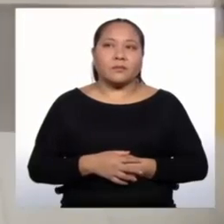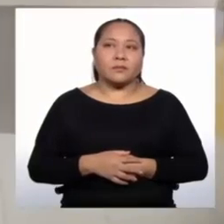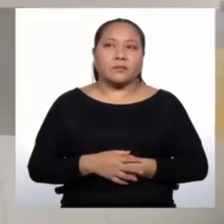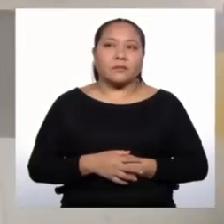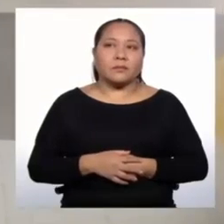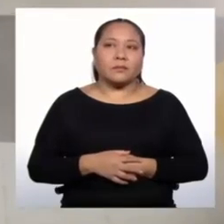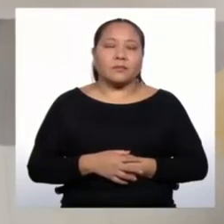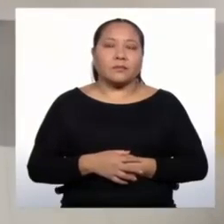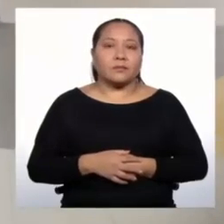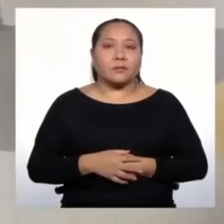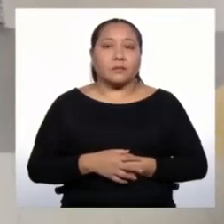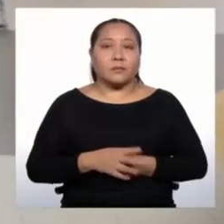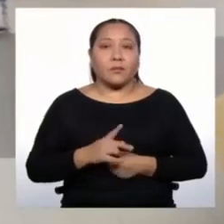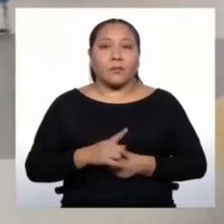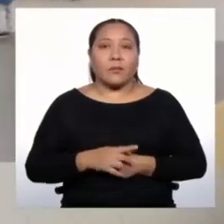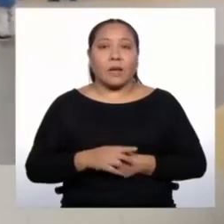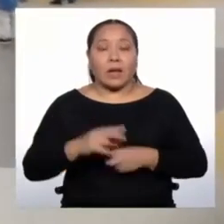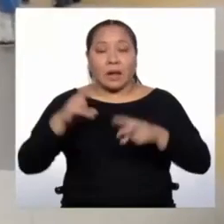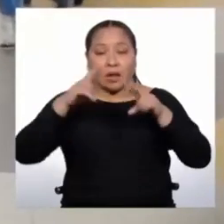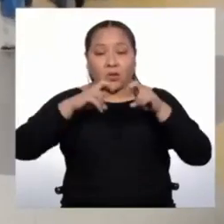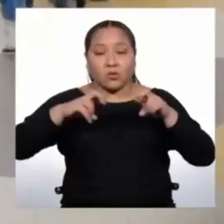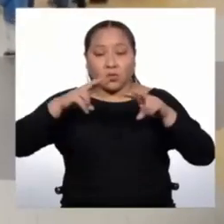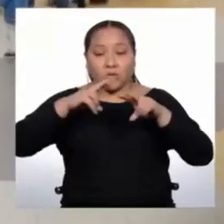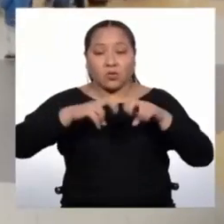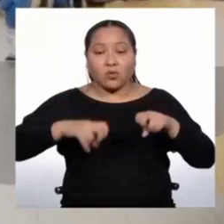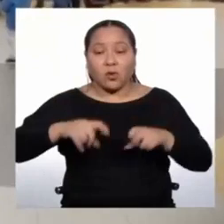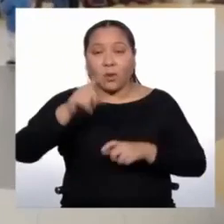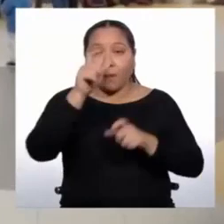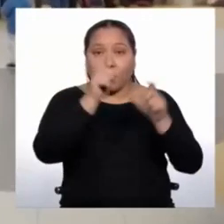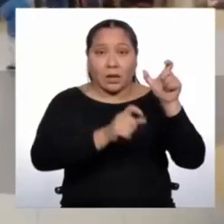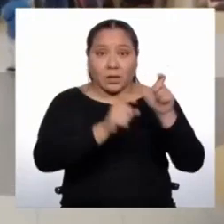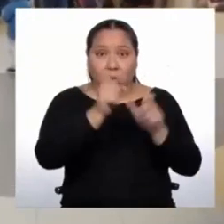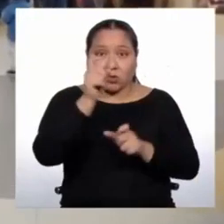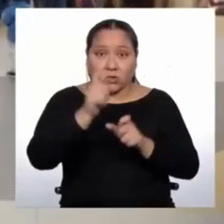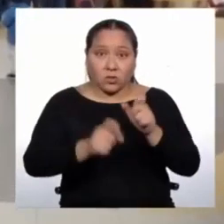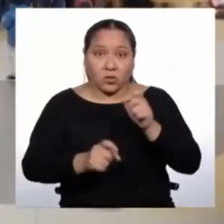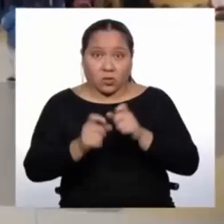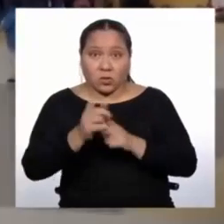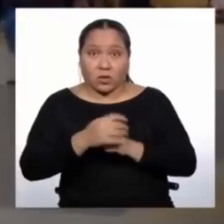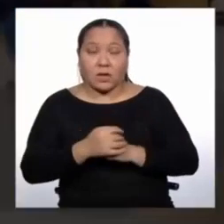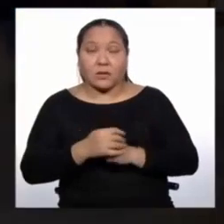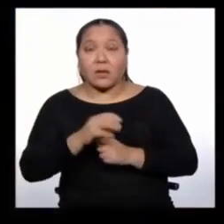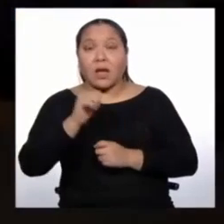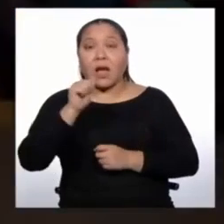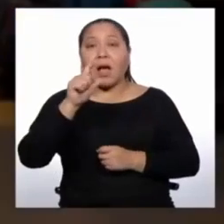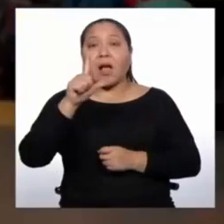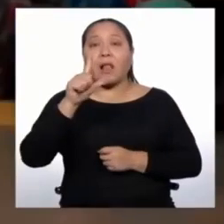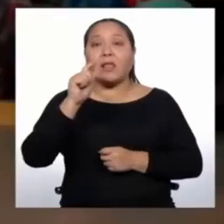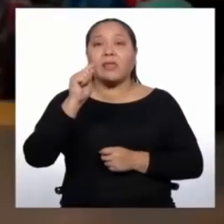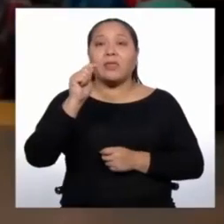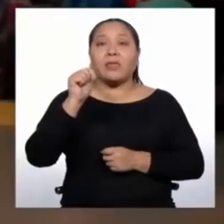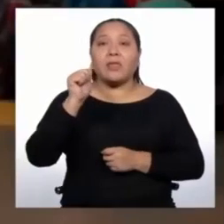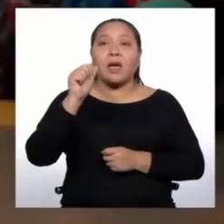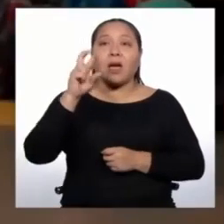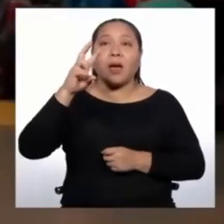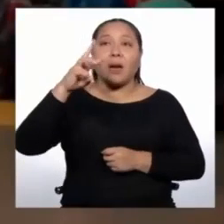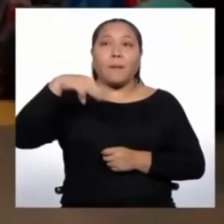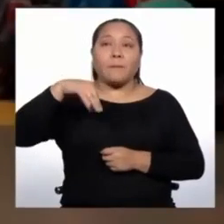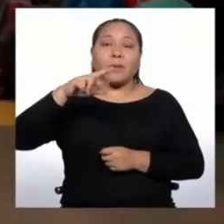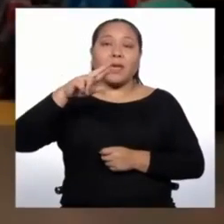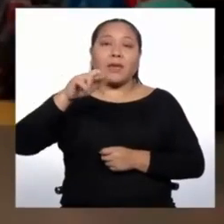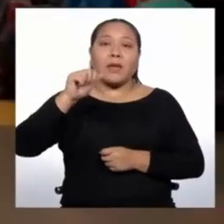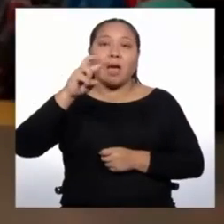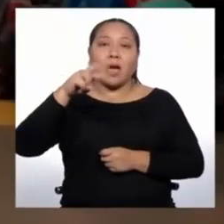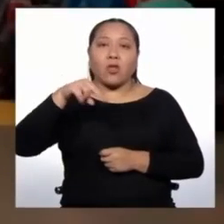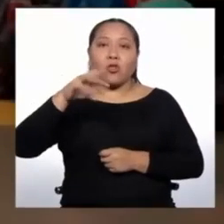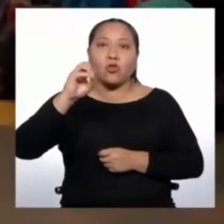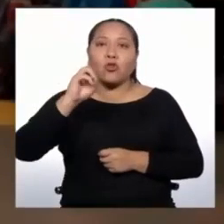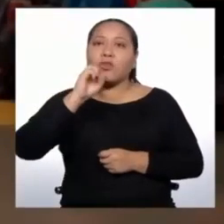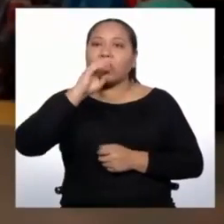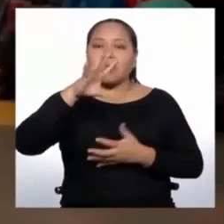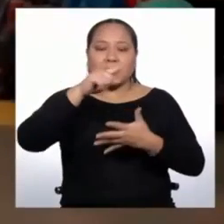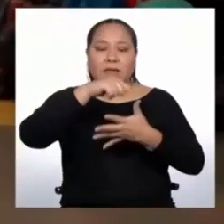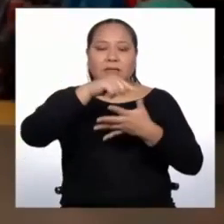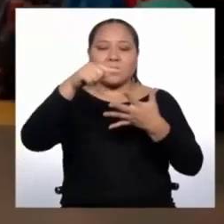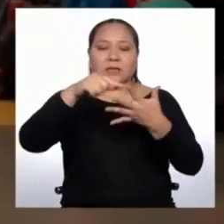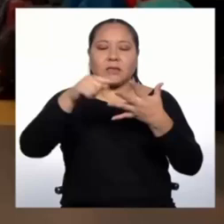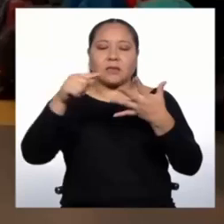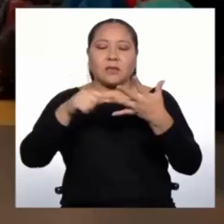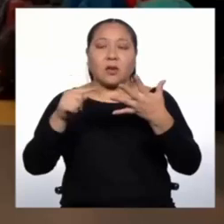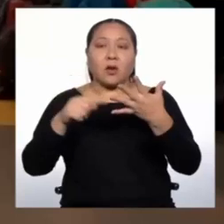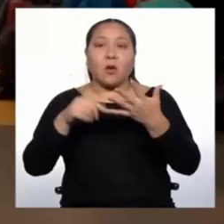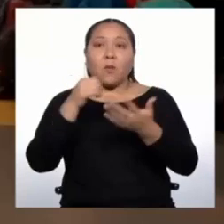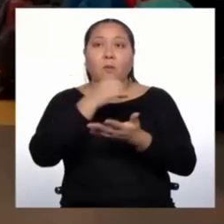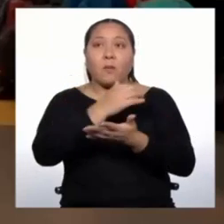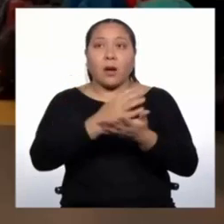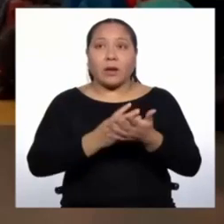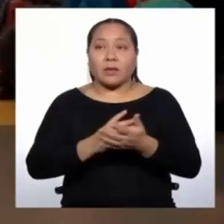El antropólogo Teófilo Altamirano ha desarrollado cinco etapas de nuestra migración que se cuentan a partir